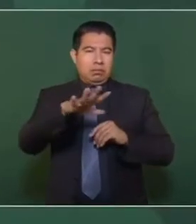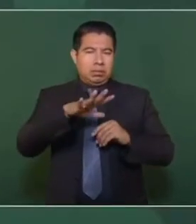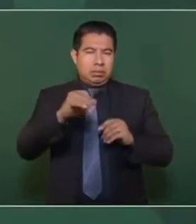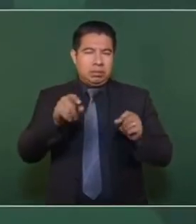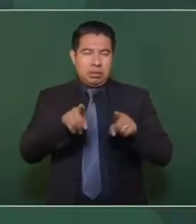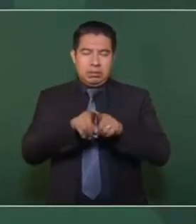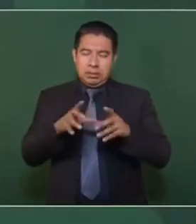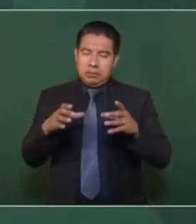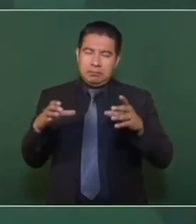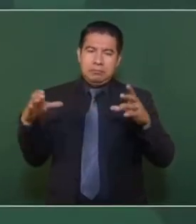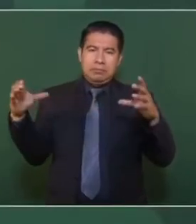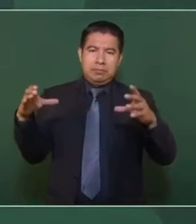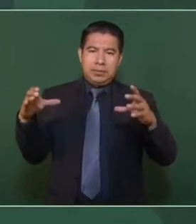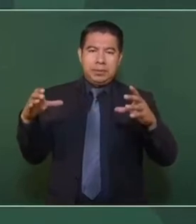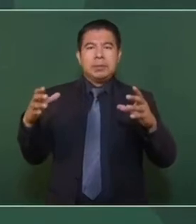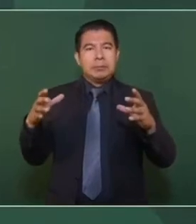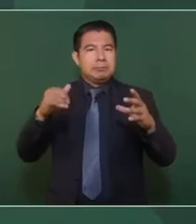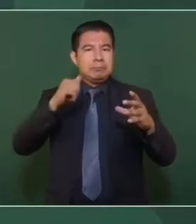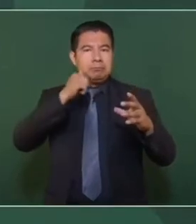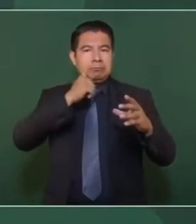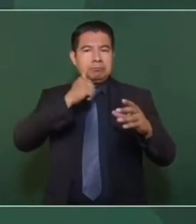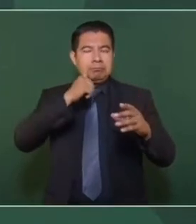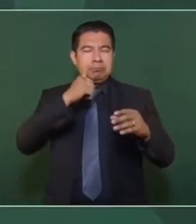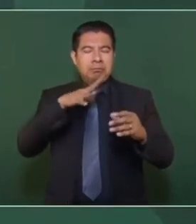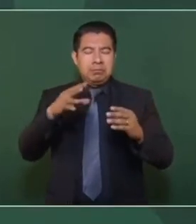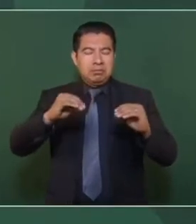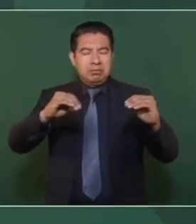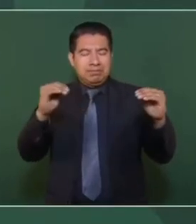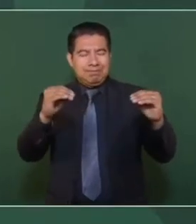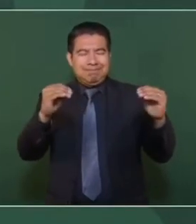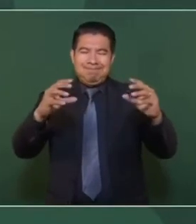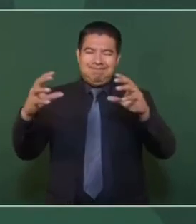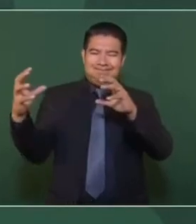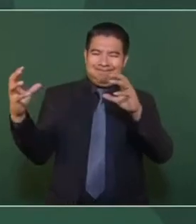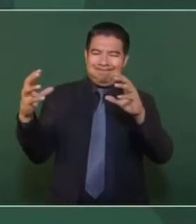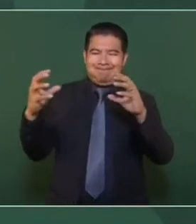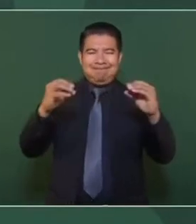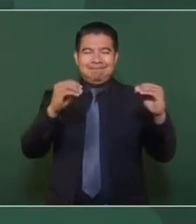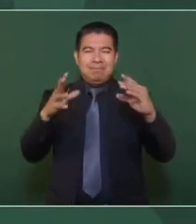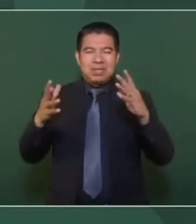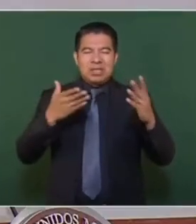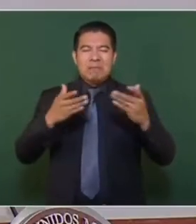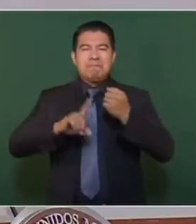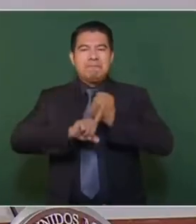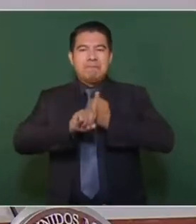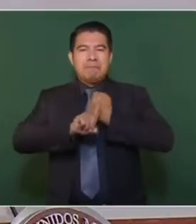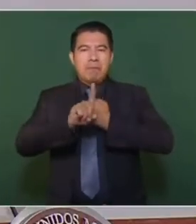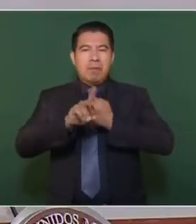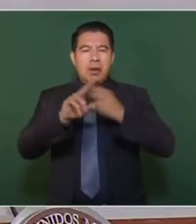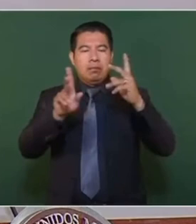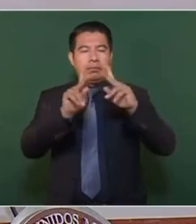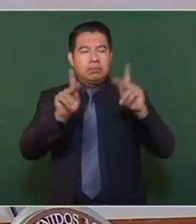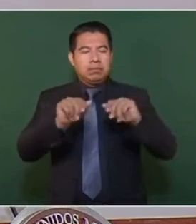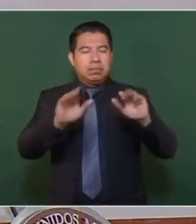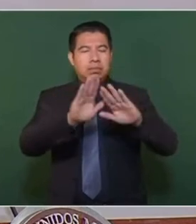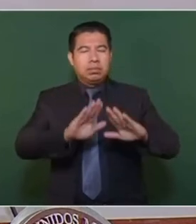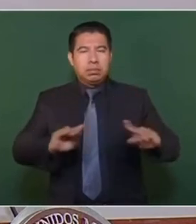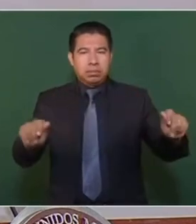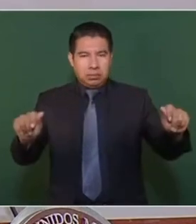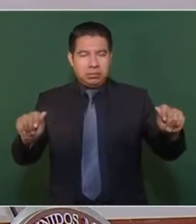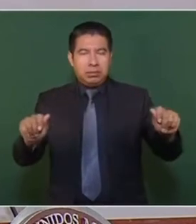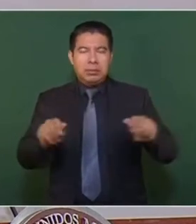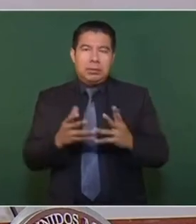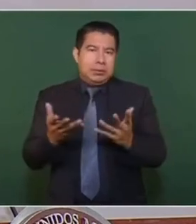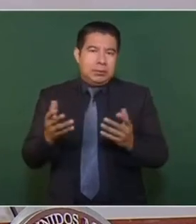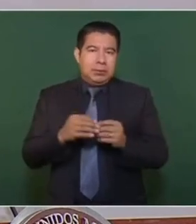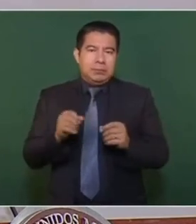los conflictos con las organizaciones y en este caso con la